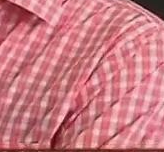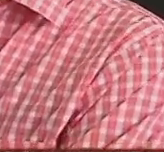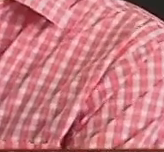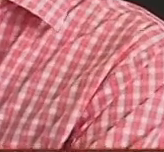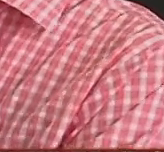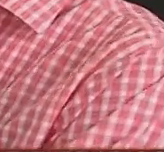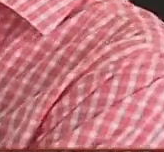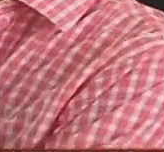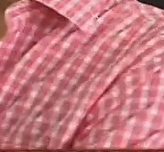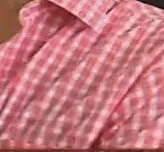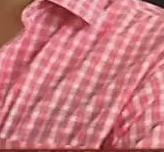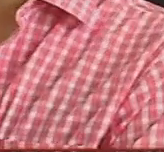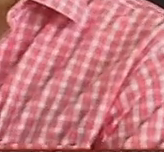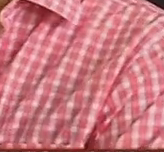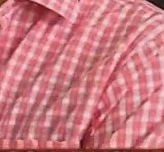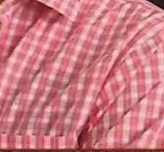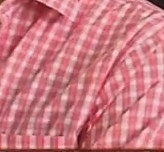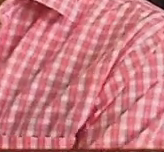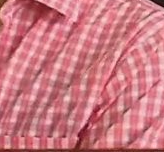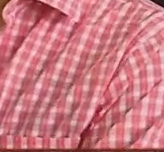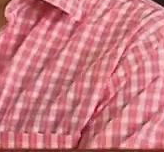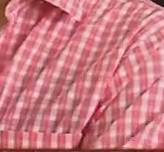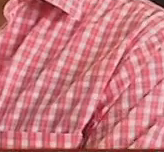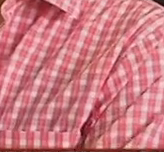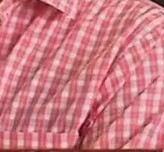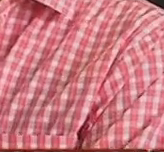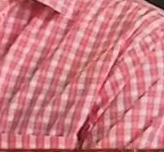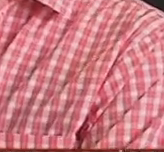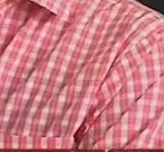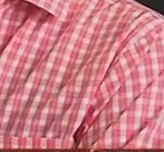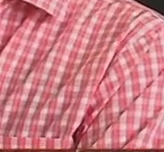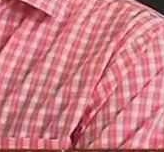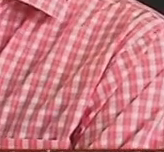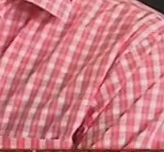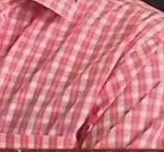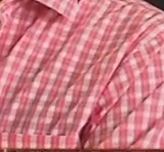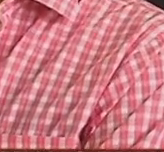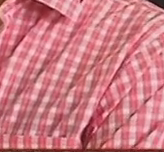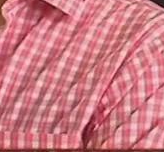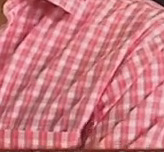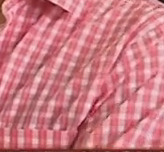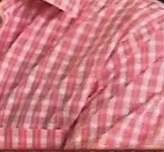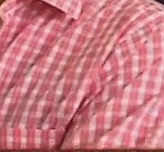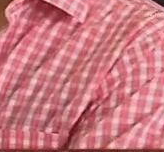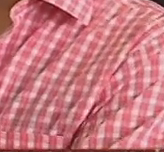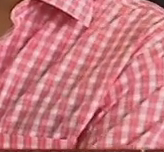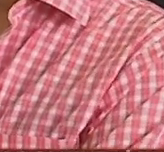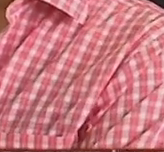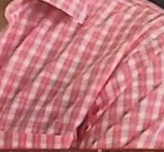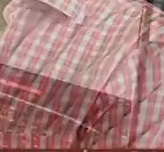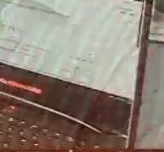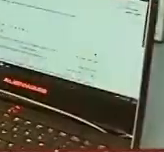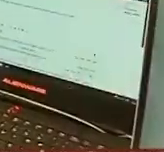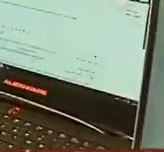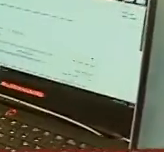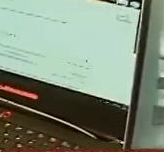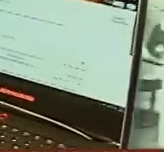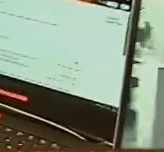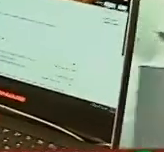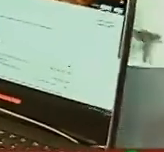los productos estrellas que traemos esta vez es un iPad que está en 5 mil pesos, quedan